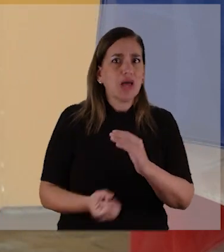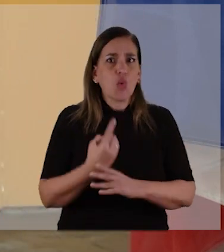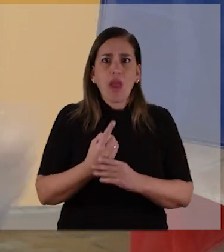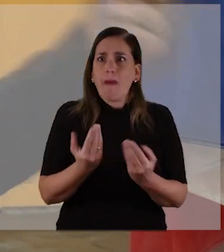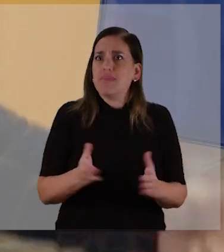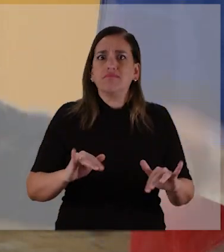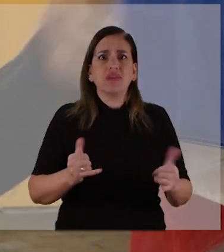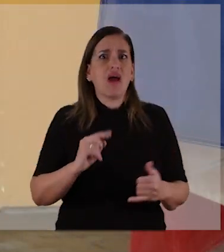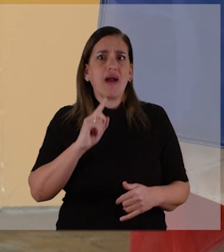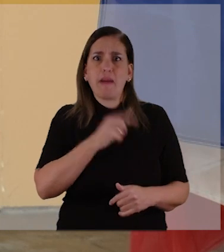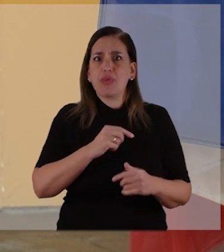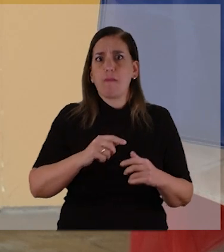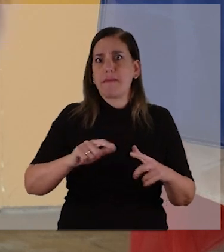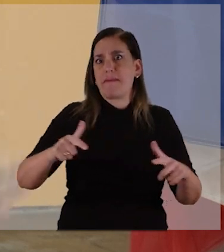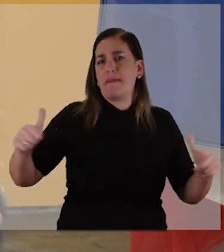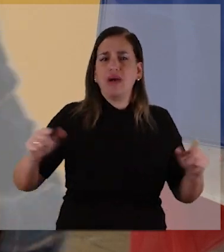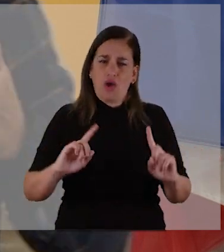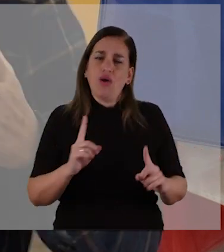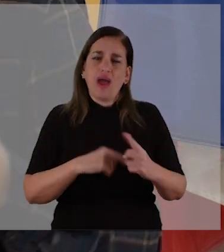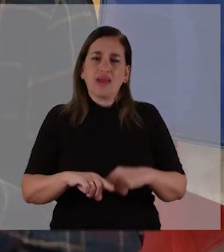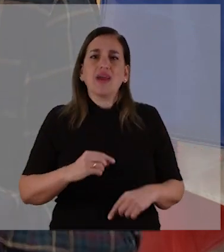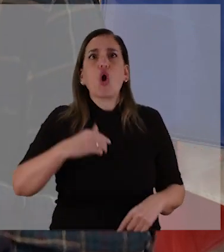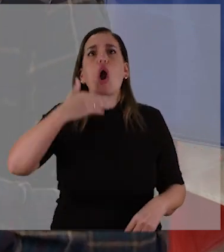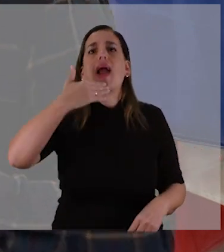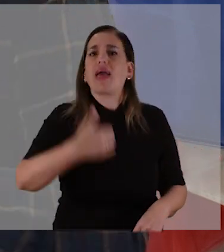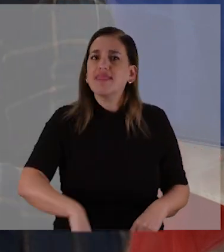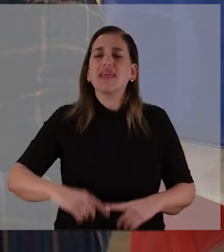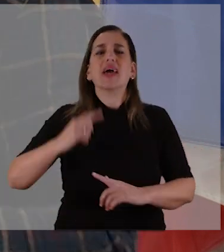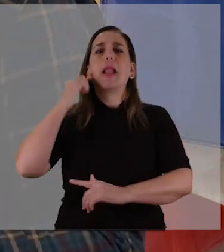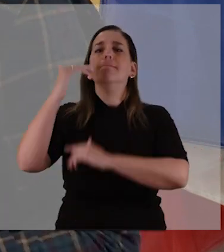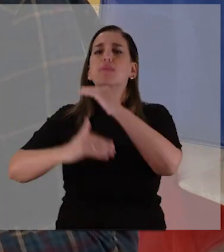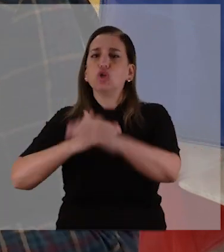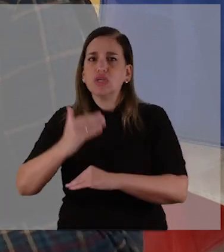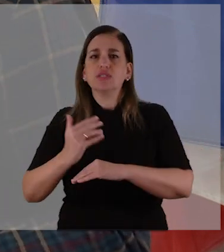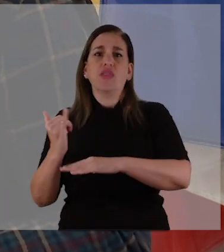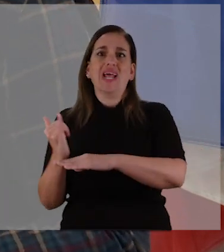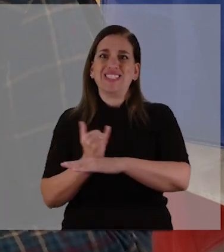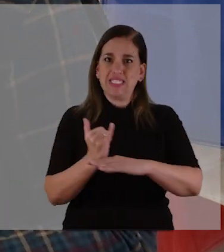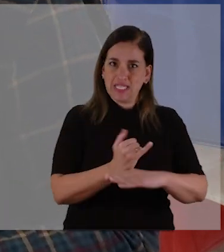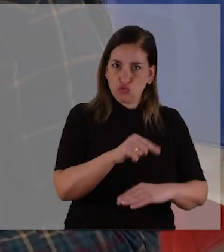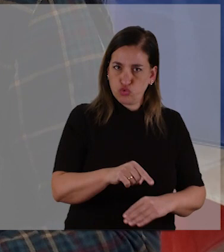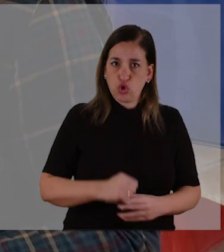instituto arranca, lo formamos y corre, es no entender la maduración de las instituciones.